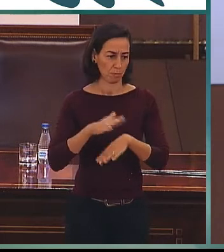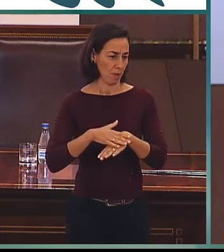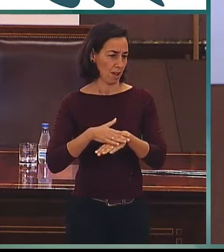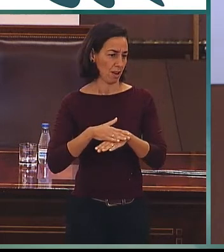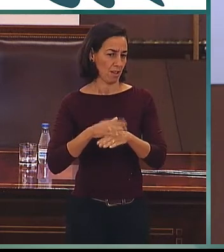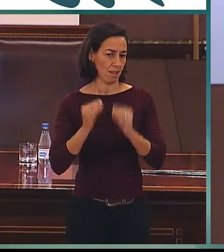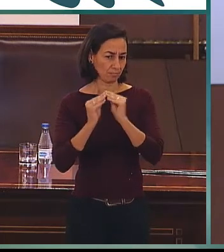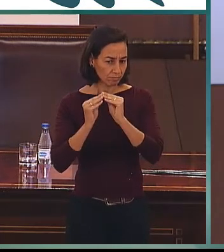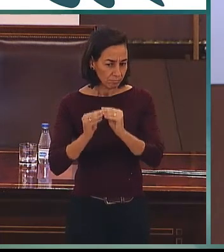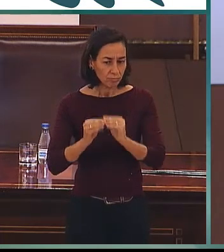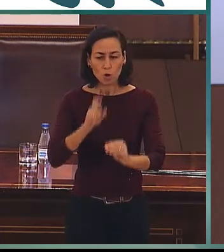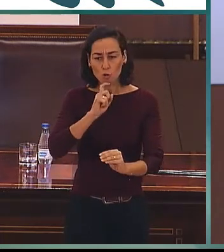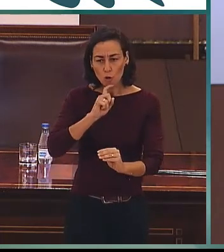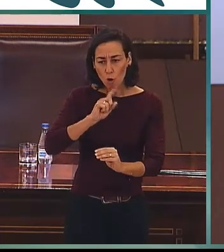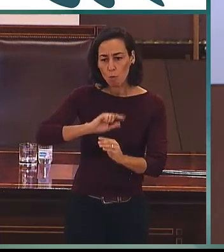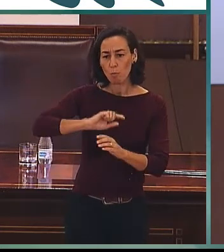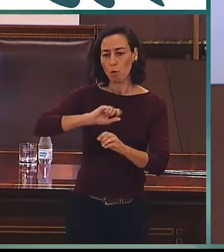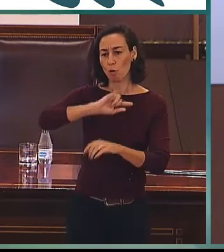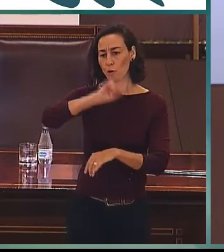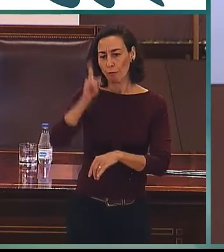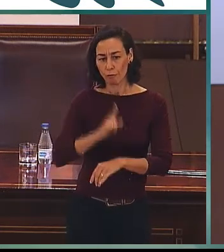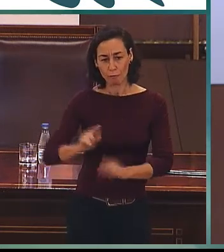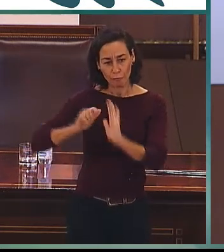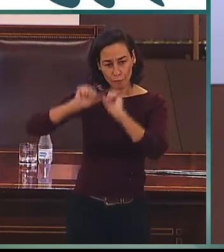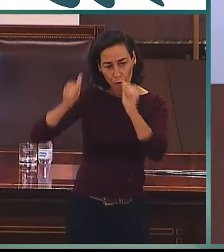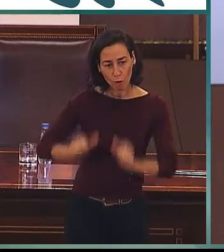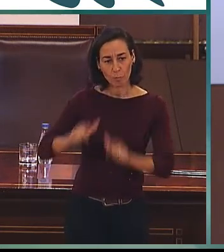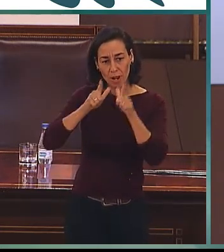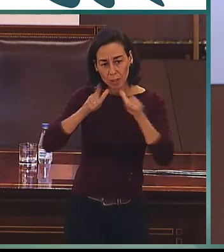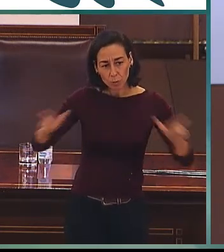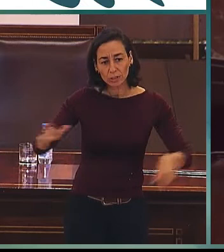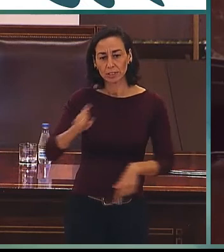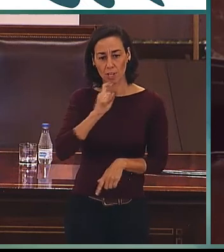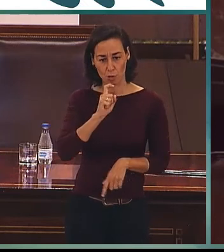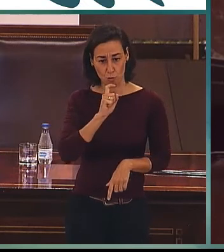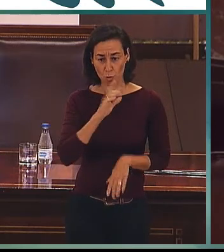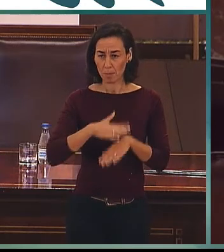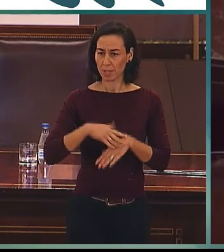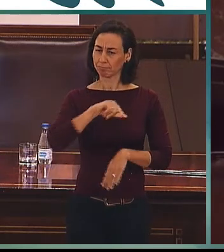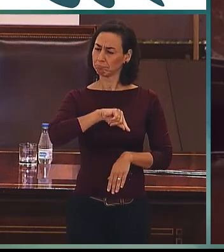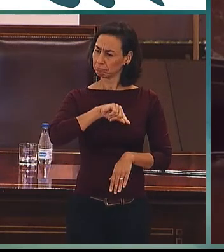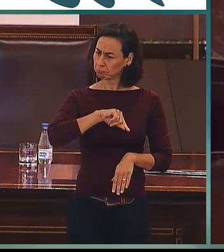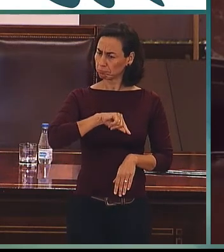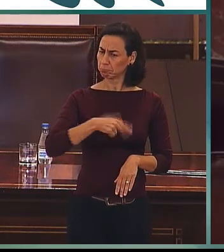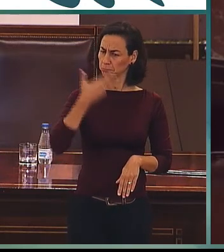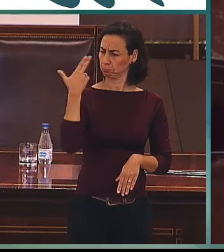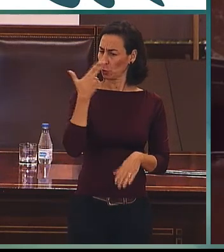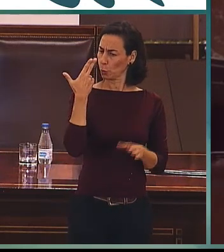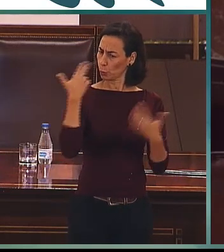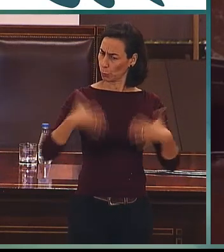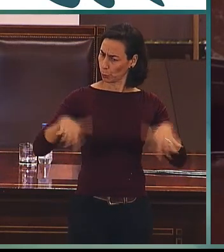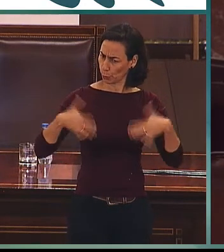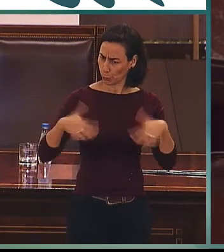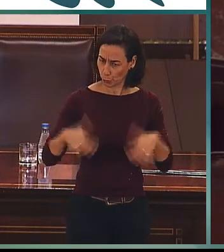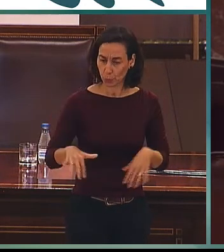lingüística que a mí me resultaban en todo momento es muy particularmente interesante. Y